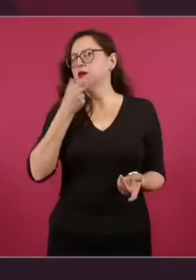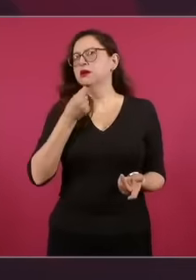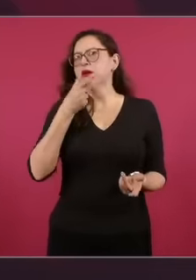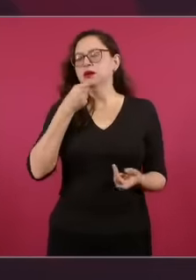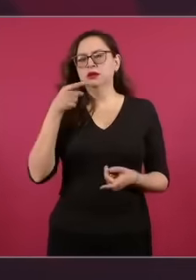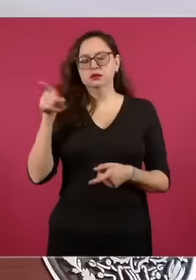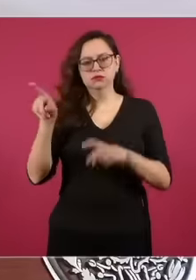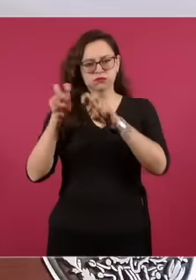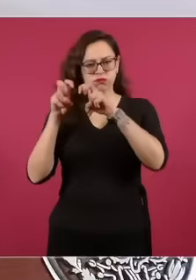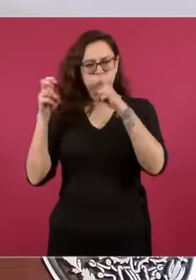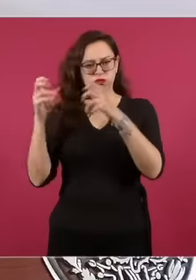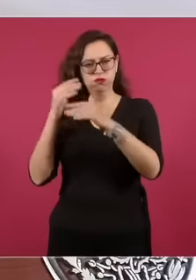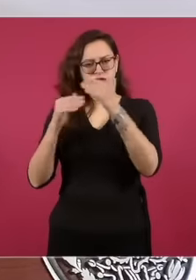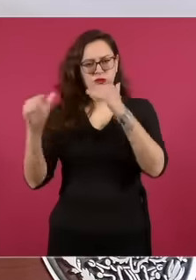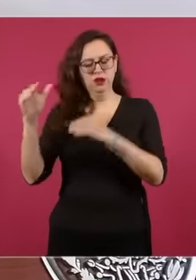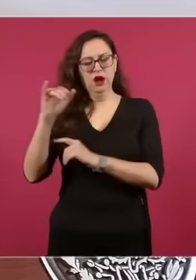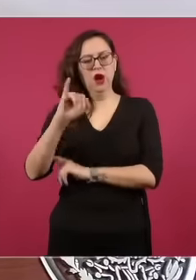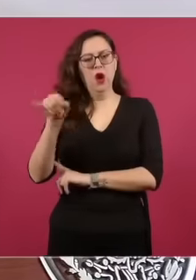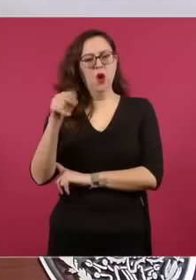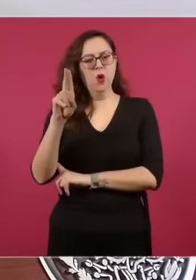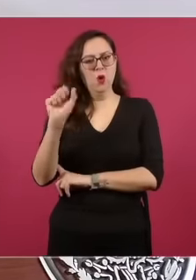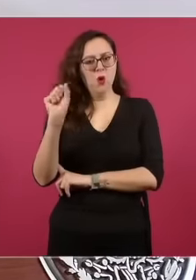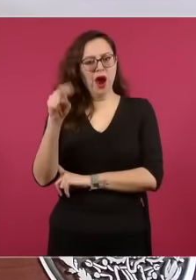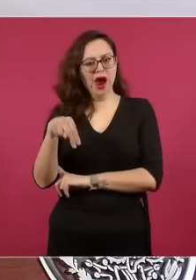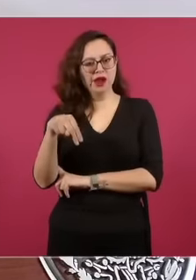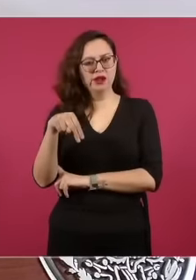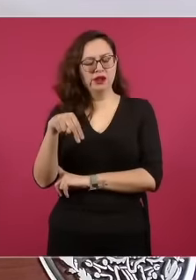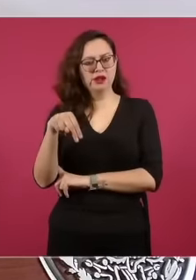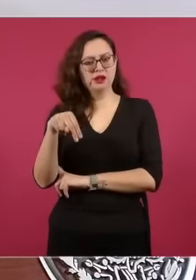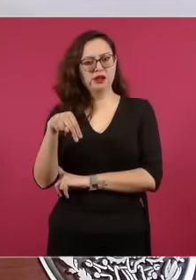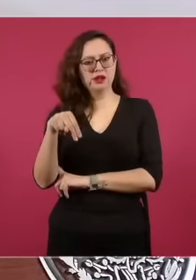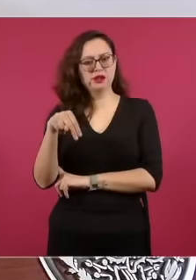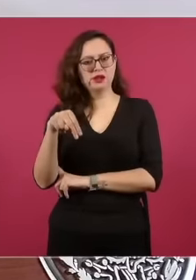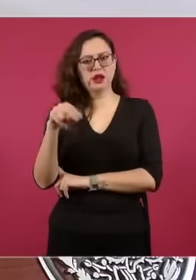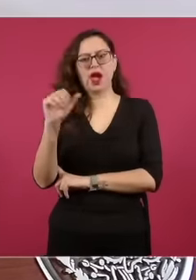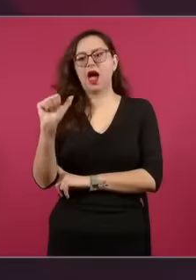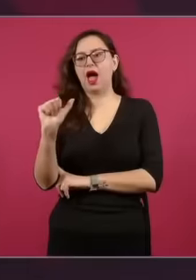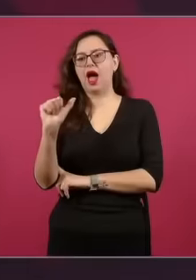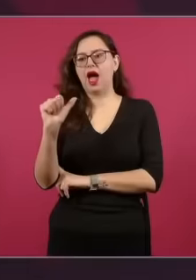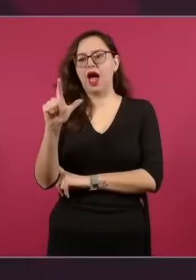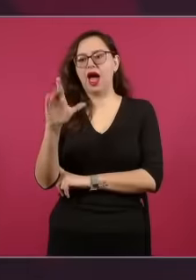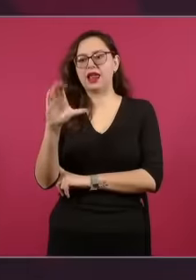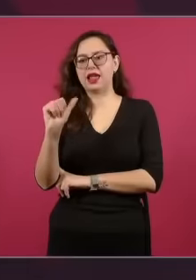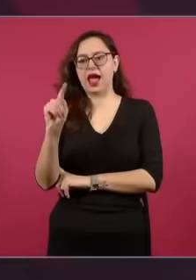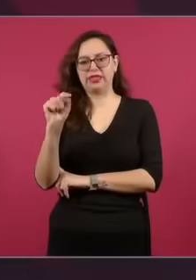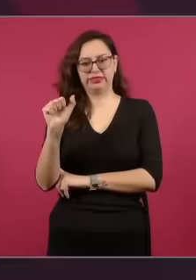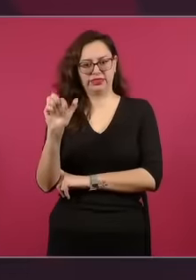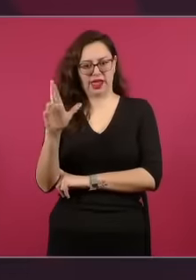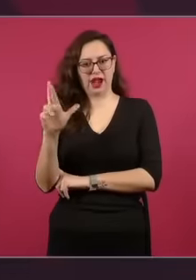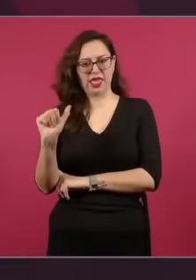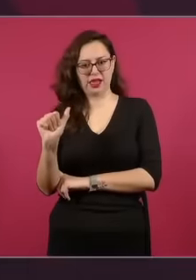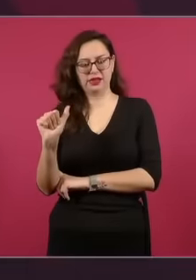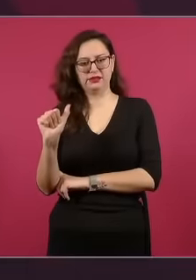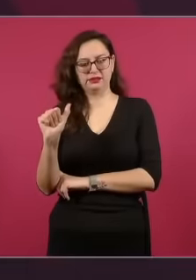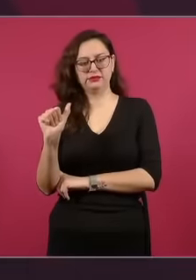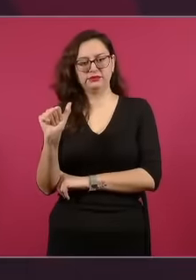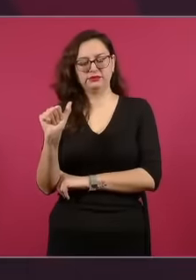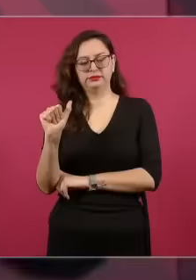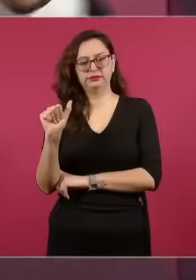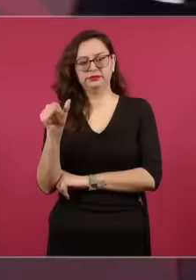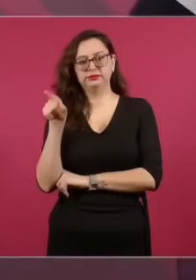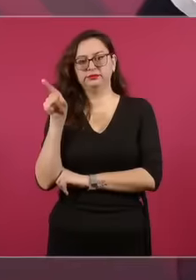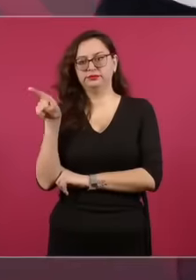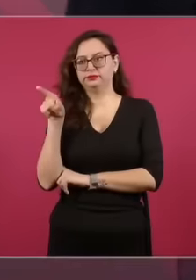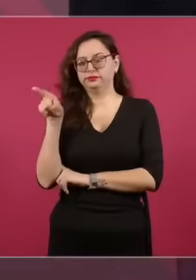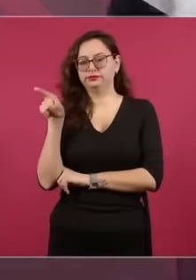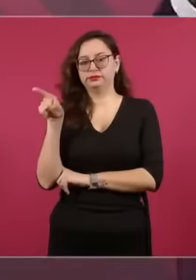Juan Luis Alcántara Carrancá en su